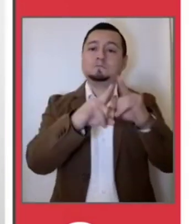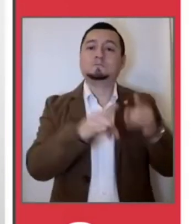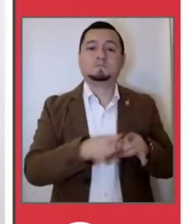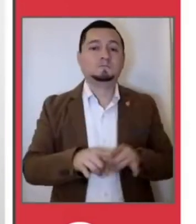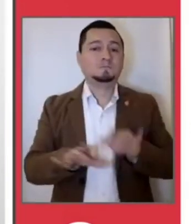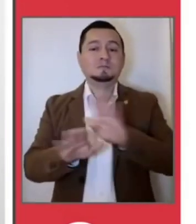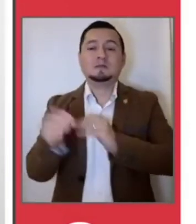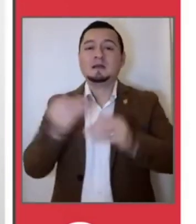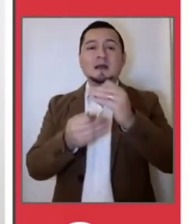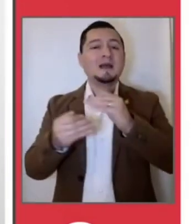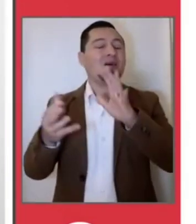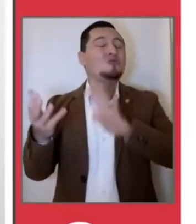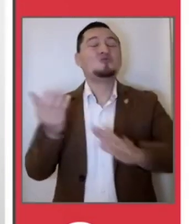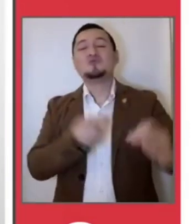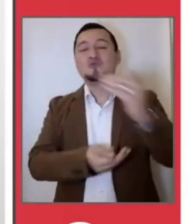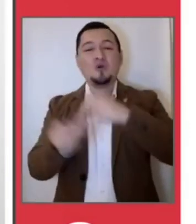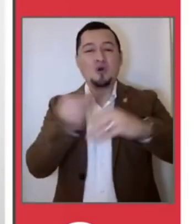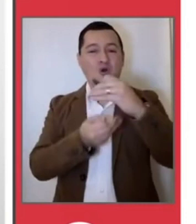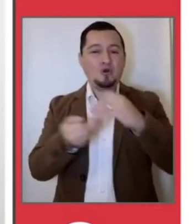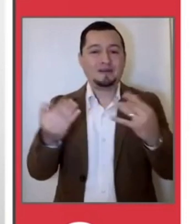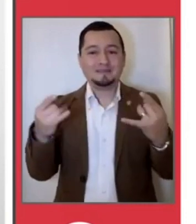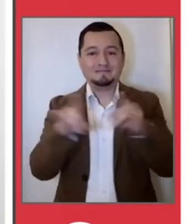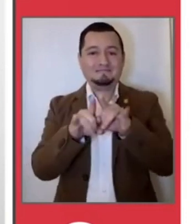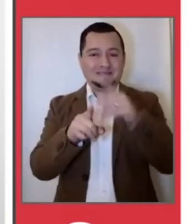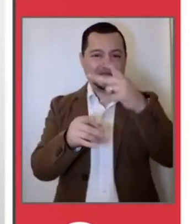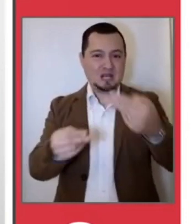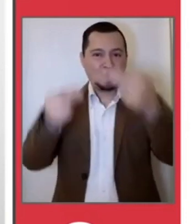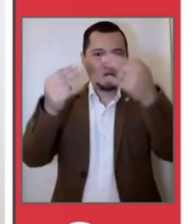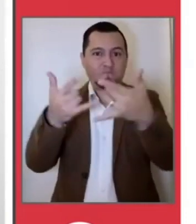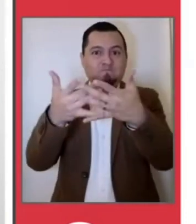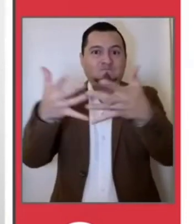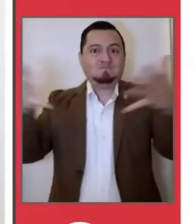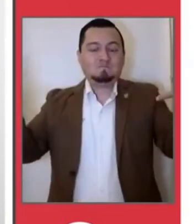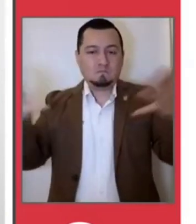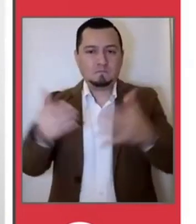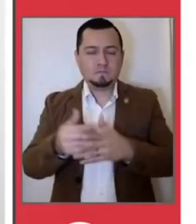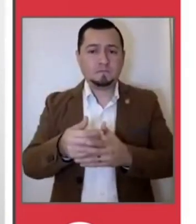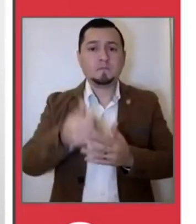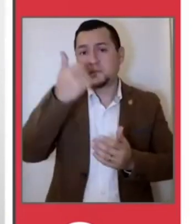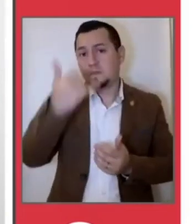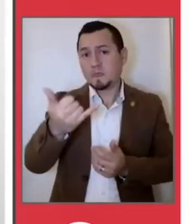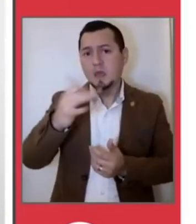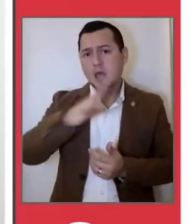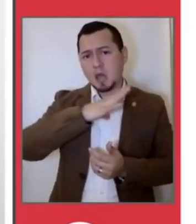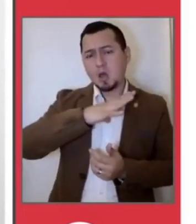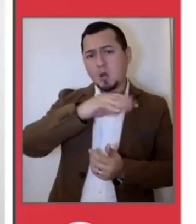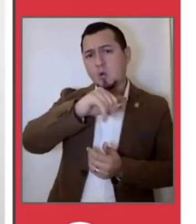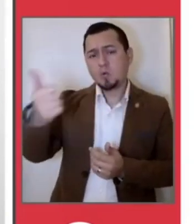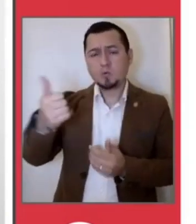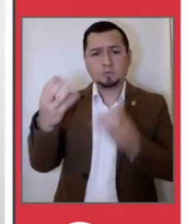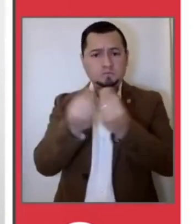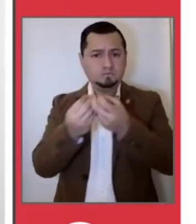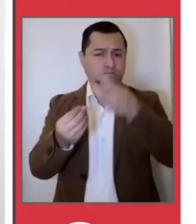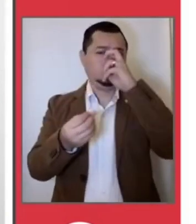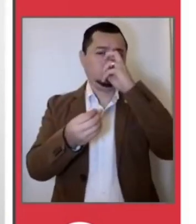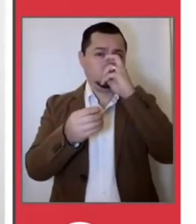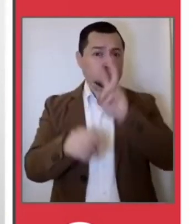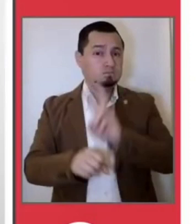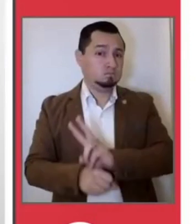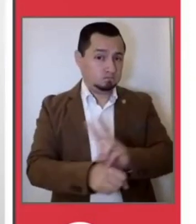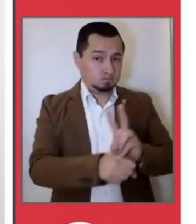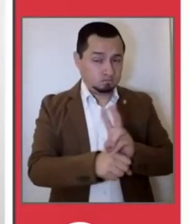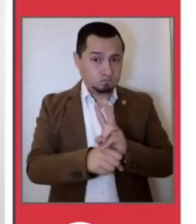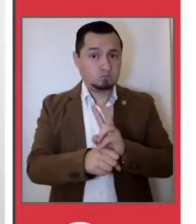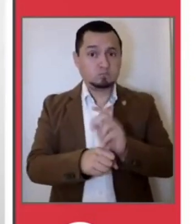lúdicas y los casinos. Va a haber actividades con restricciones parciales y estas restricciones vamos a vigilar que se